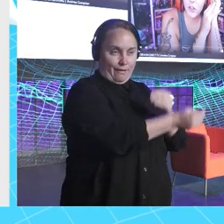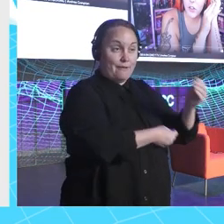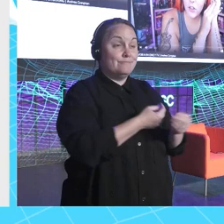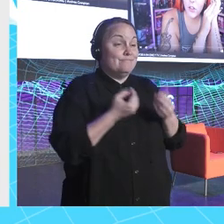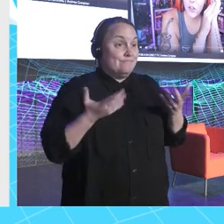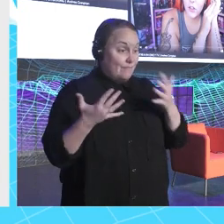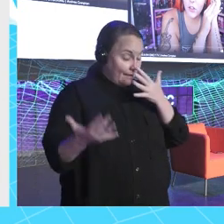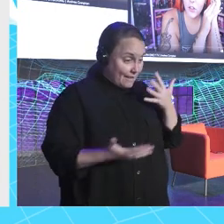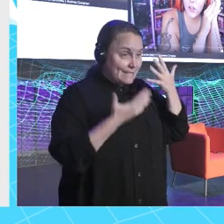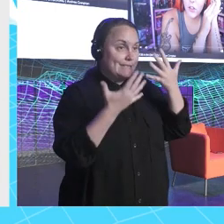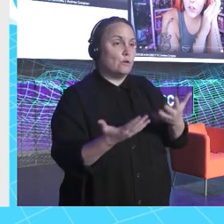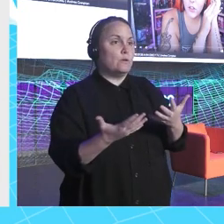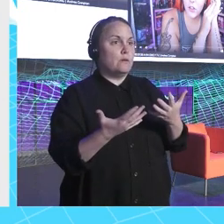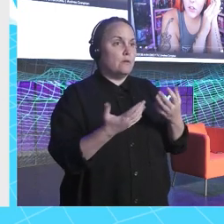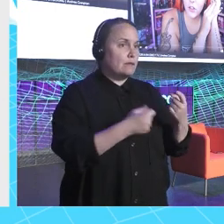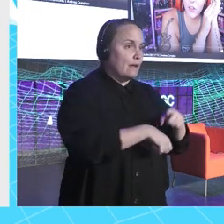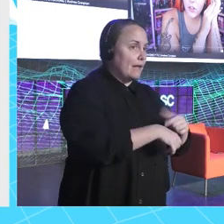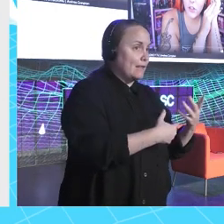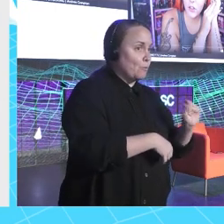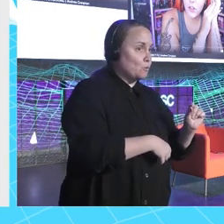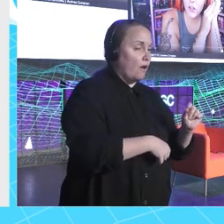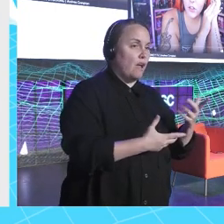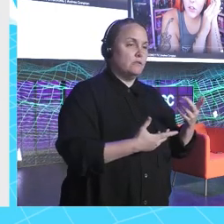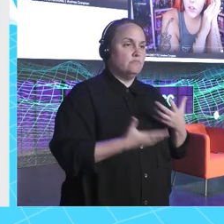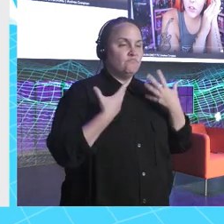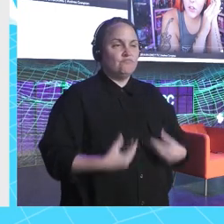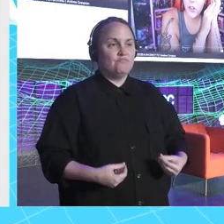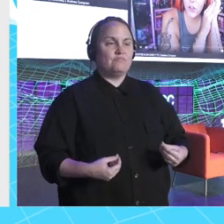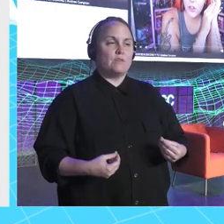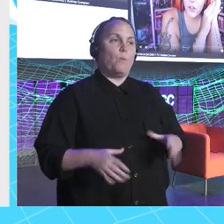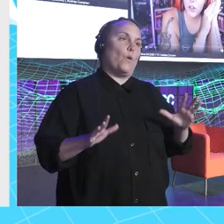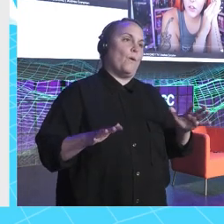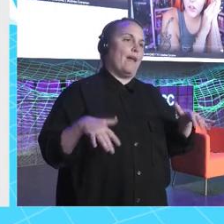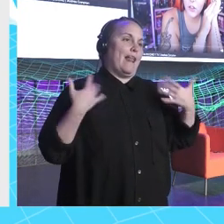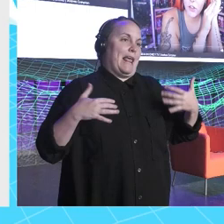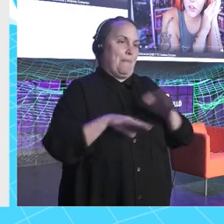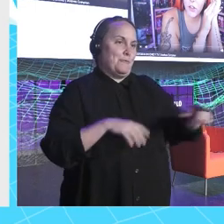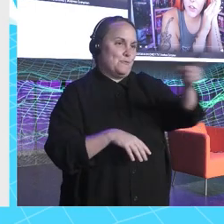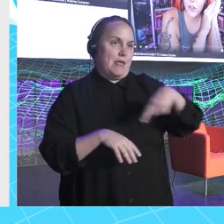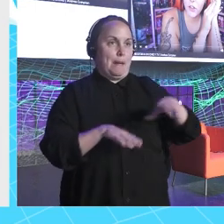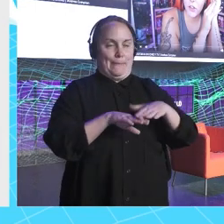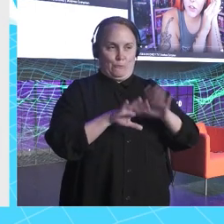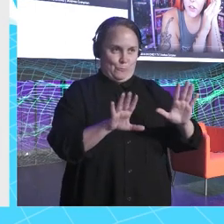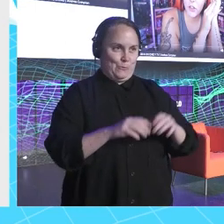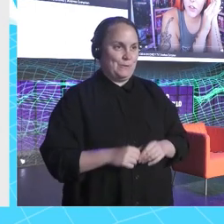difícil... Me quedan 5 minutos nada más, chicas. Qué bajón. Bueno, qué alegría para vosotros, ¿verdad? Perdón.